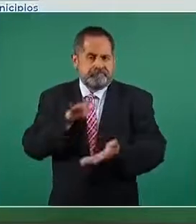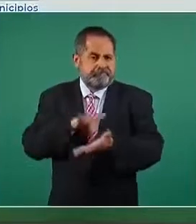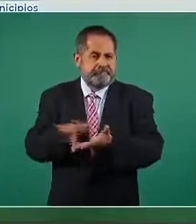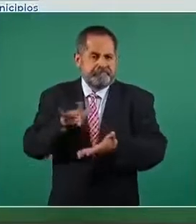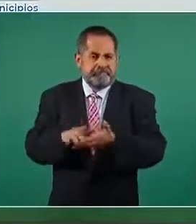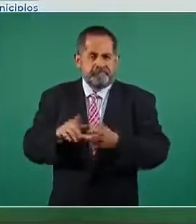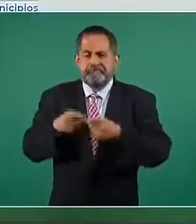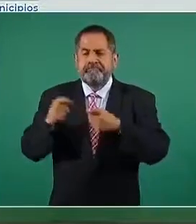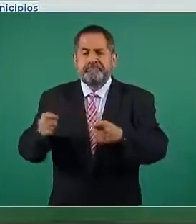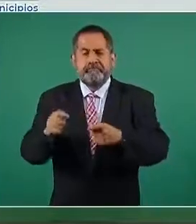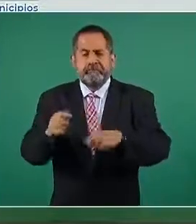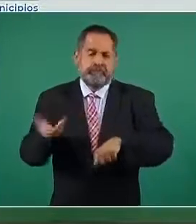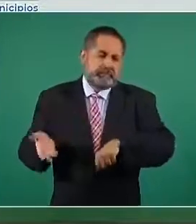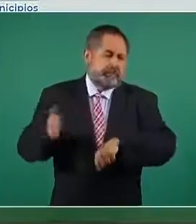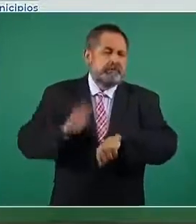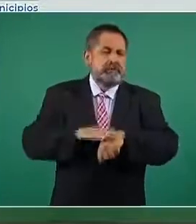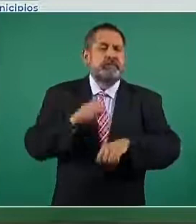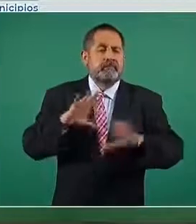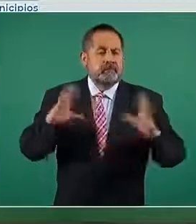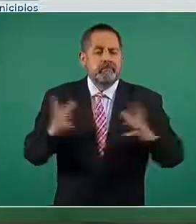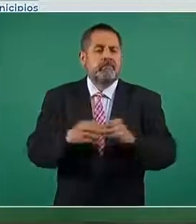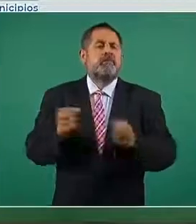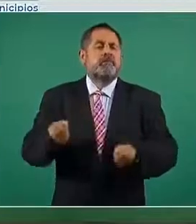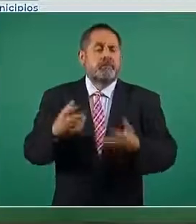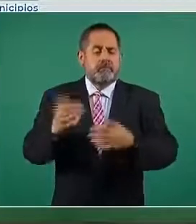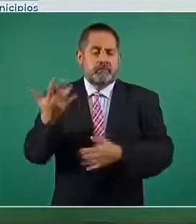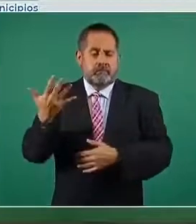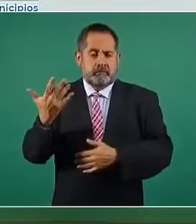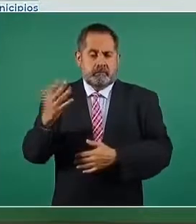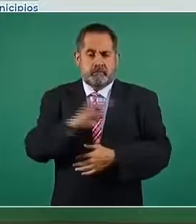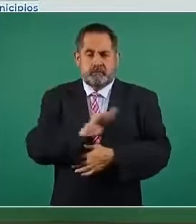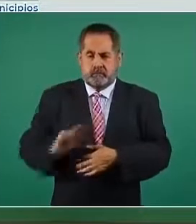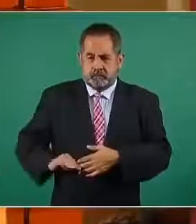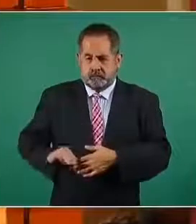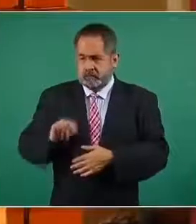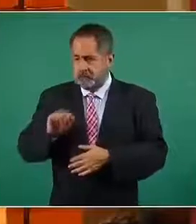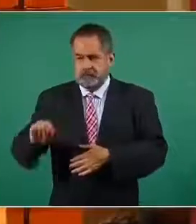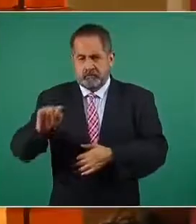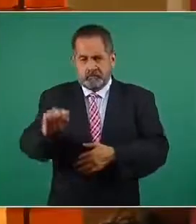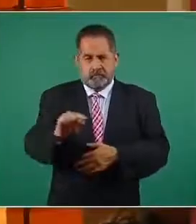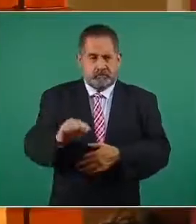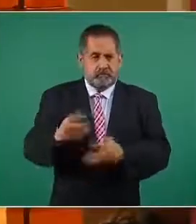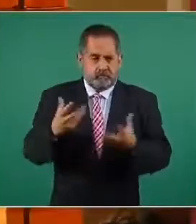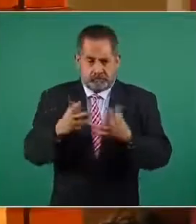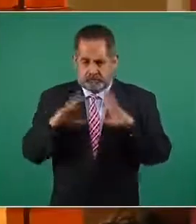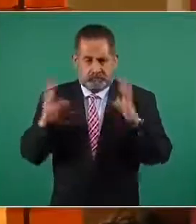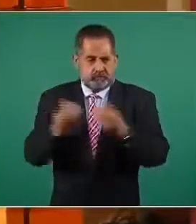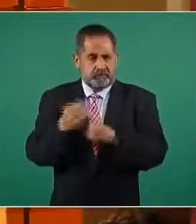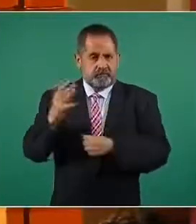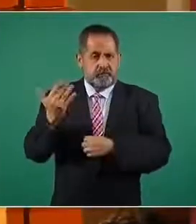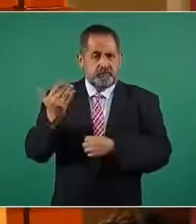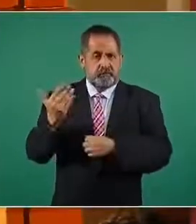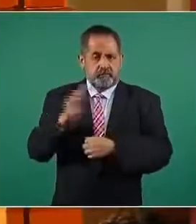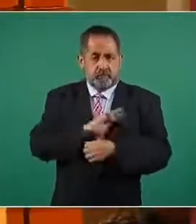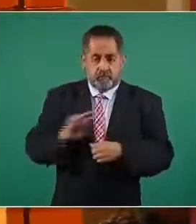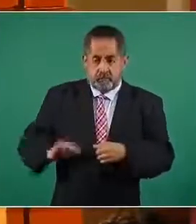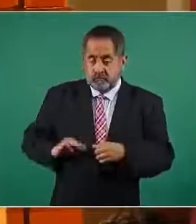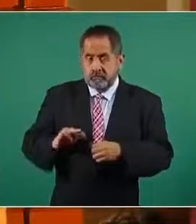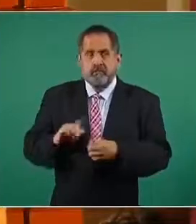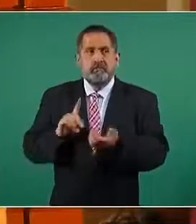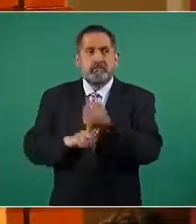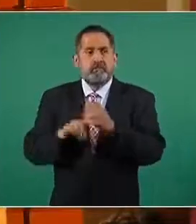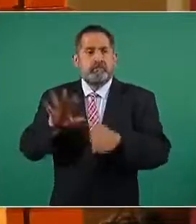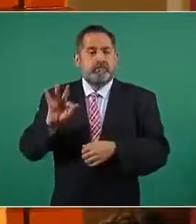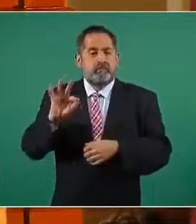a 50 municipios. Ahora, ellos concentran, estos 50 municipios, el